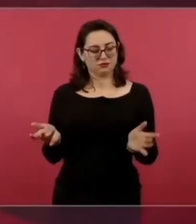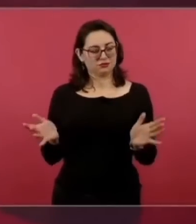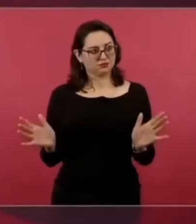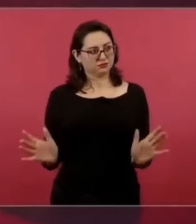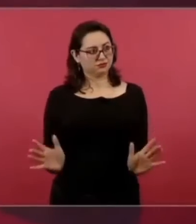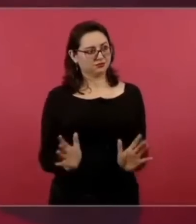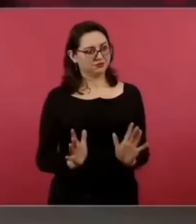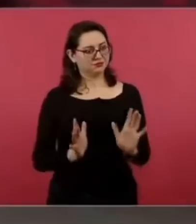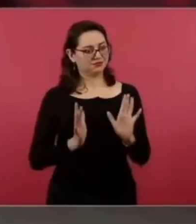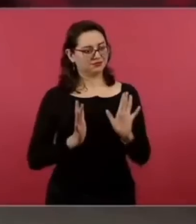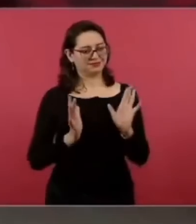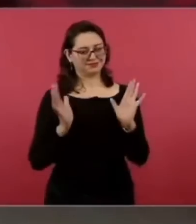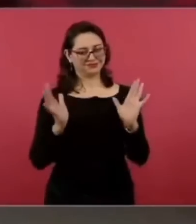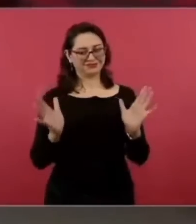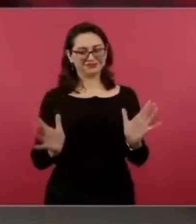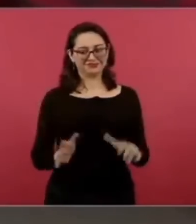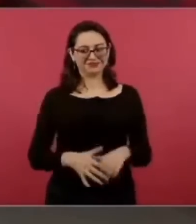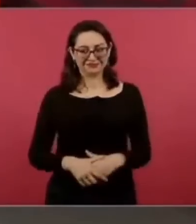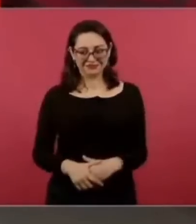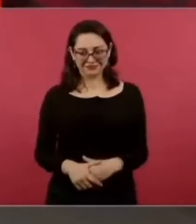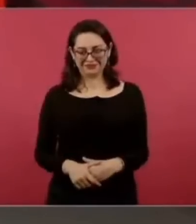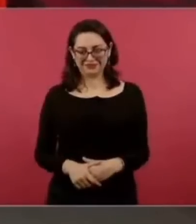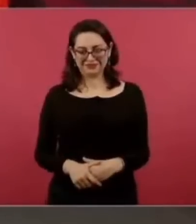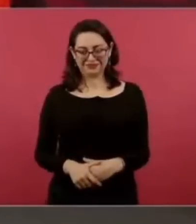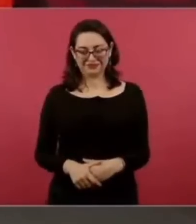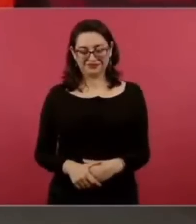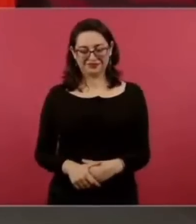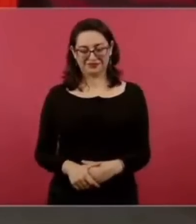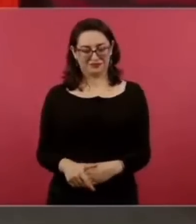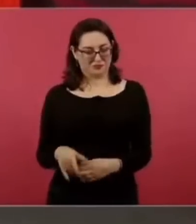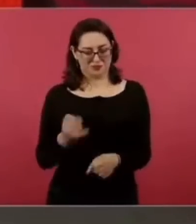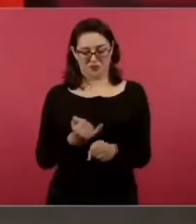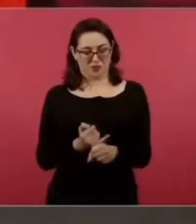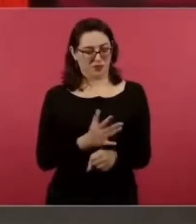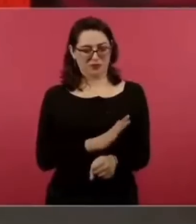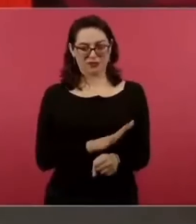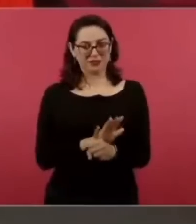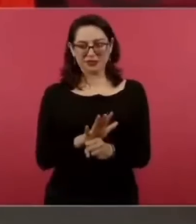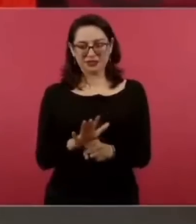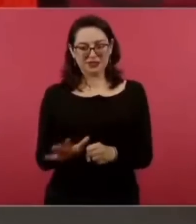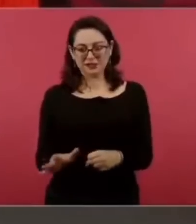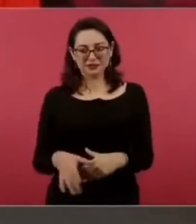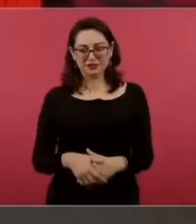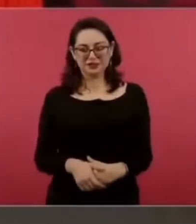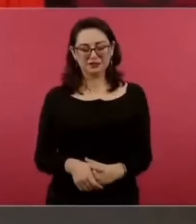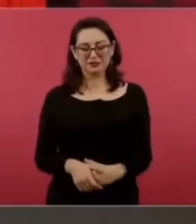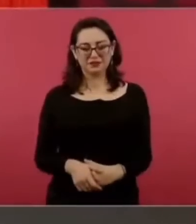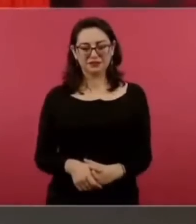entonces ¿qué se hace en estos casos?